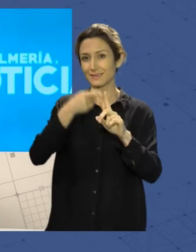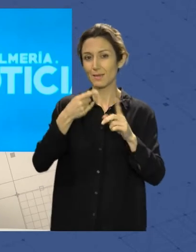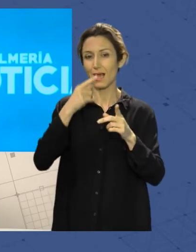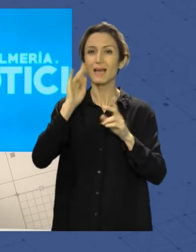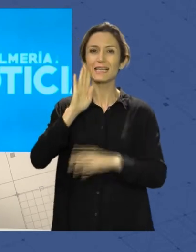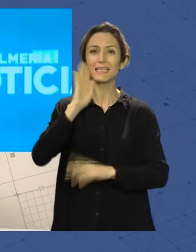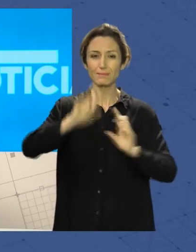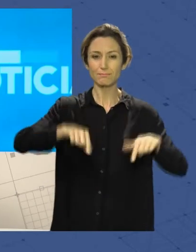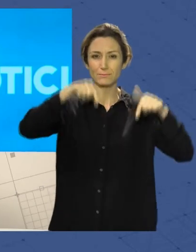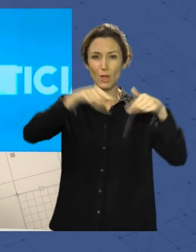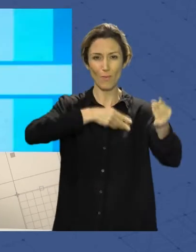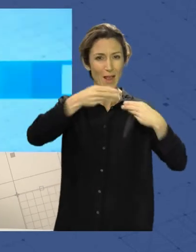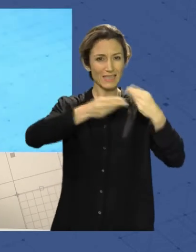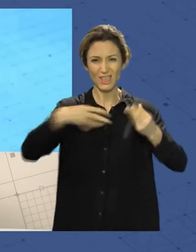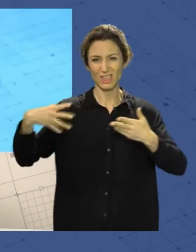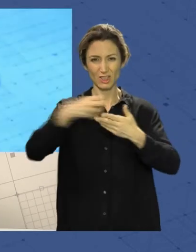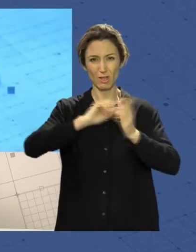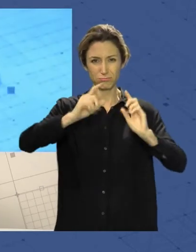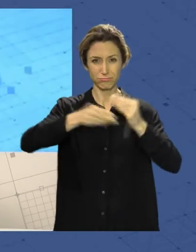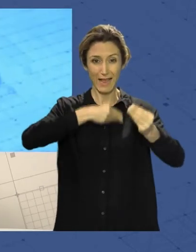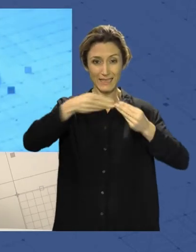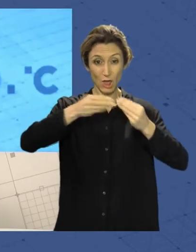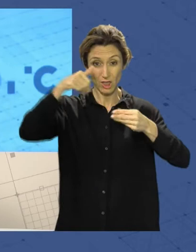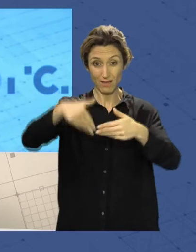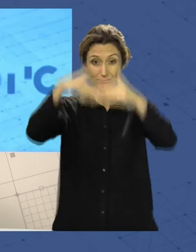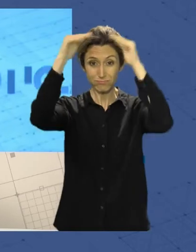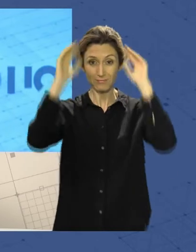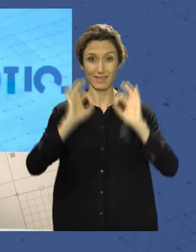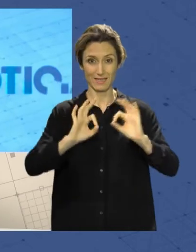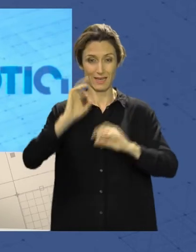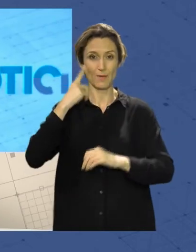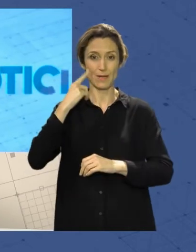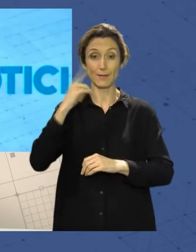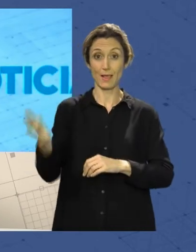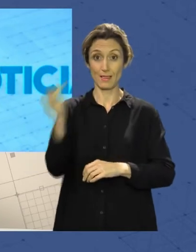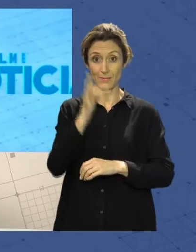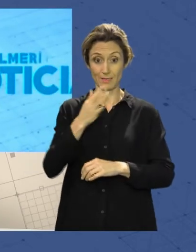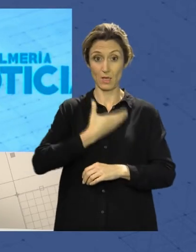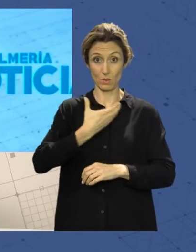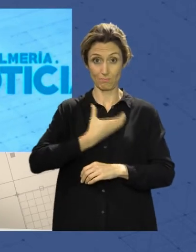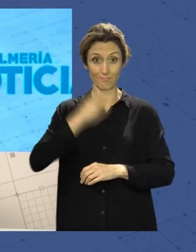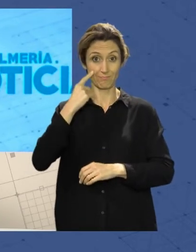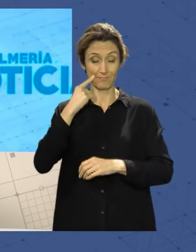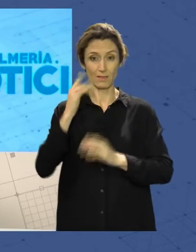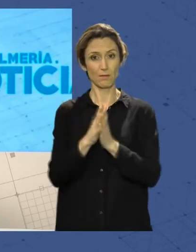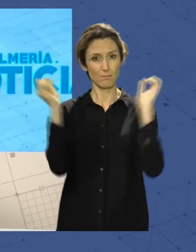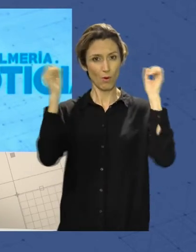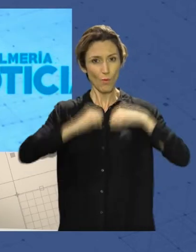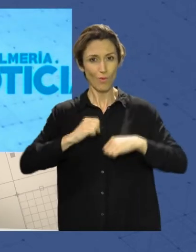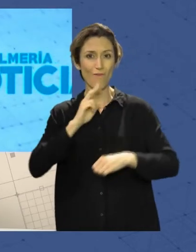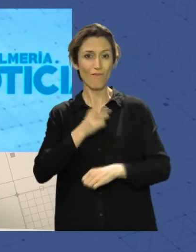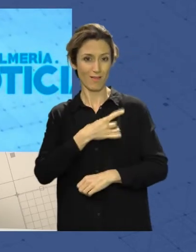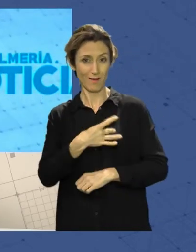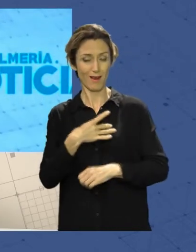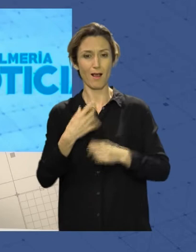plástico, todos esos plásticos que genera el campo almeriense. Además, el Ayuntamiento de Almería firmaba con verde y blanca la cesión de una